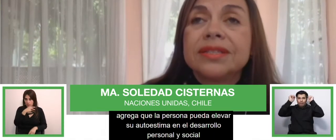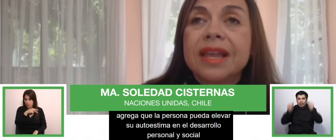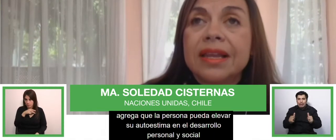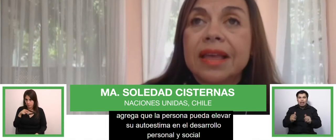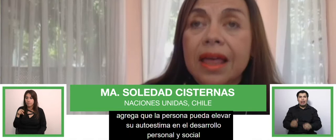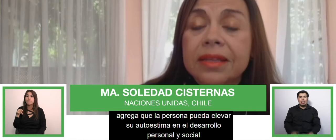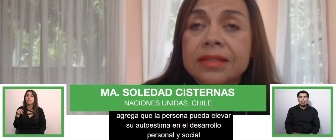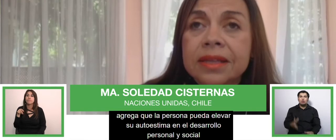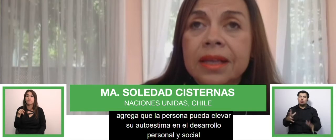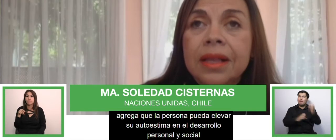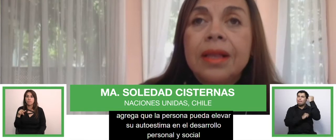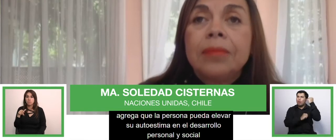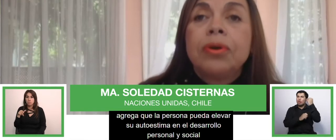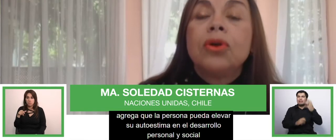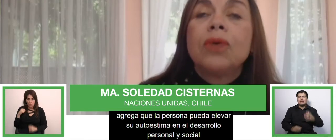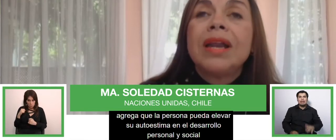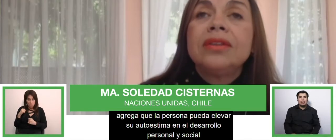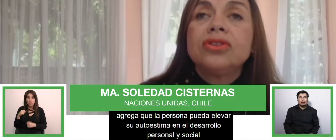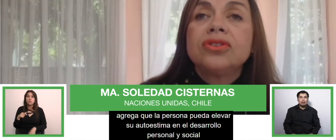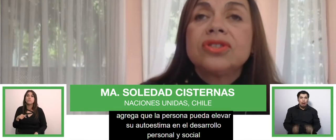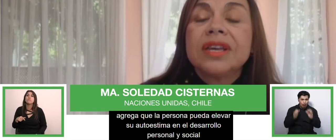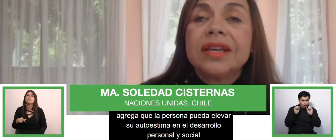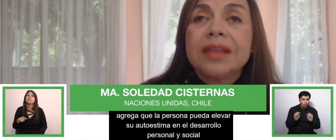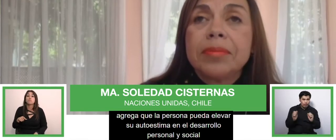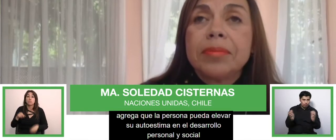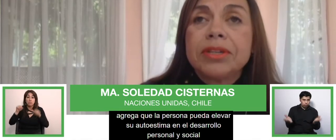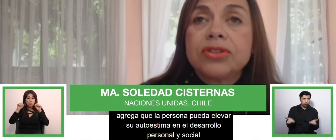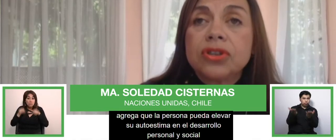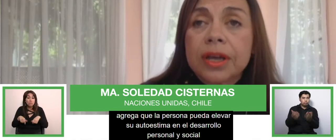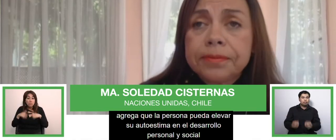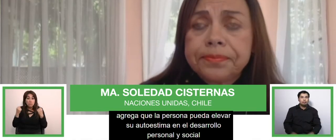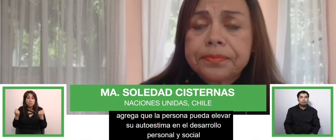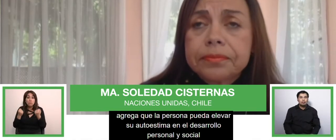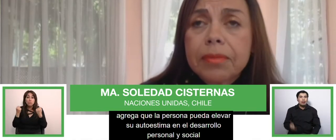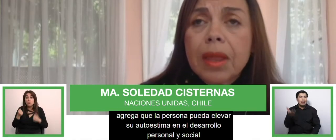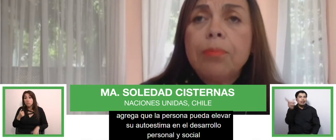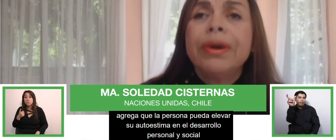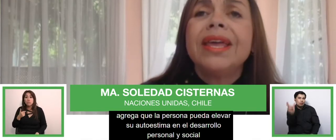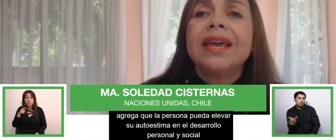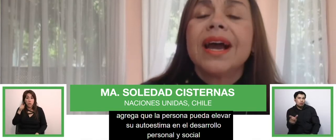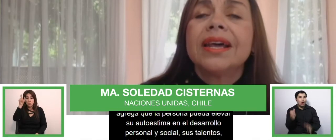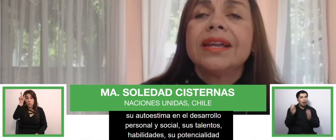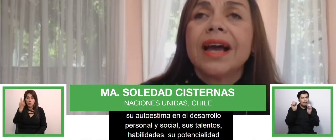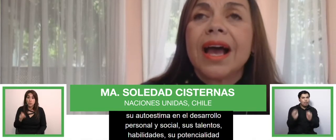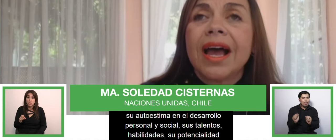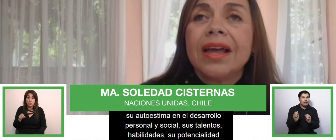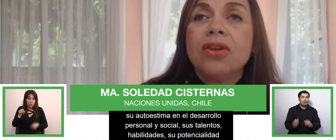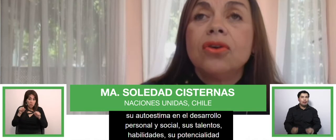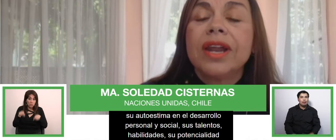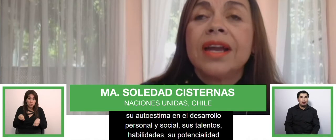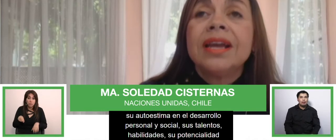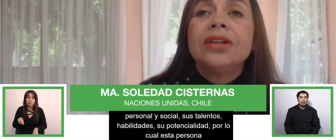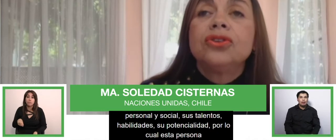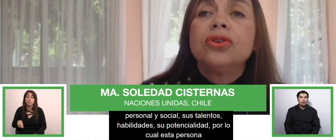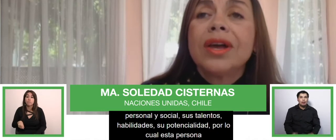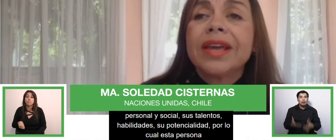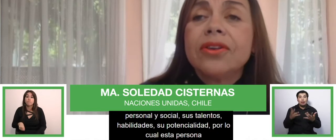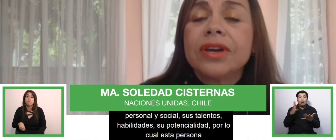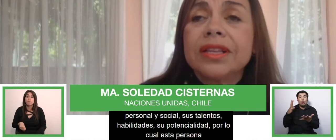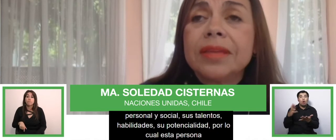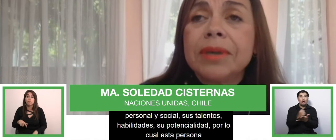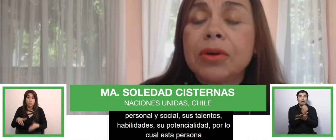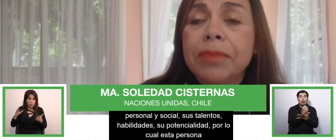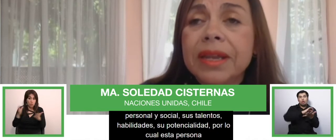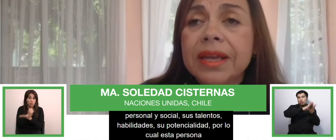potencialidades. Por lo cual, entonces, esta persona puede llegar a lograr todo